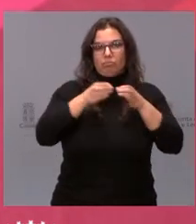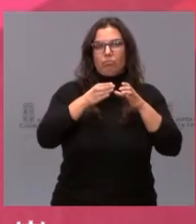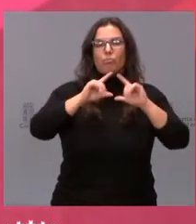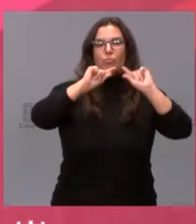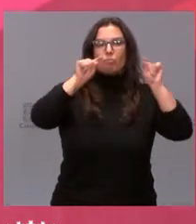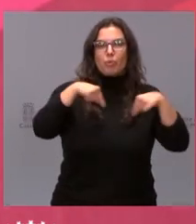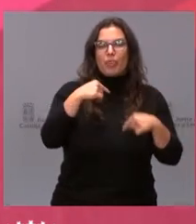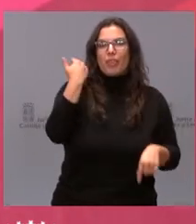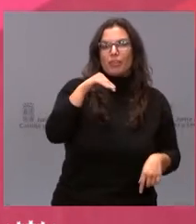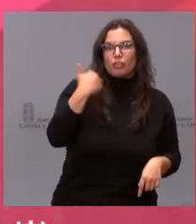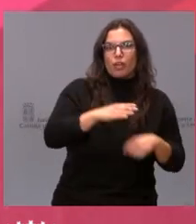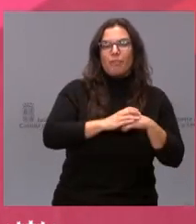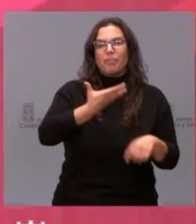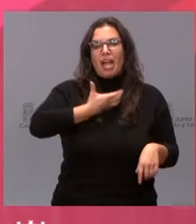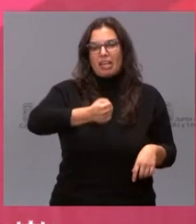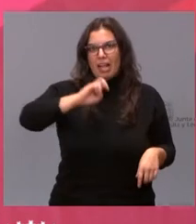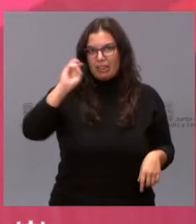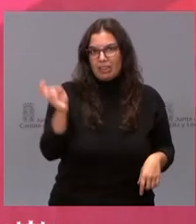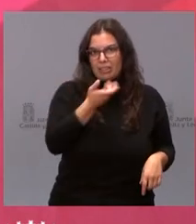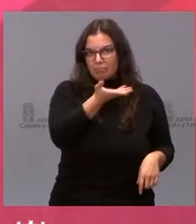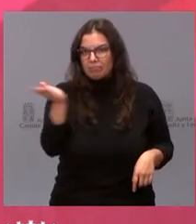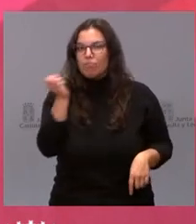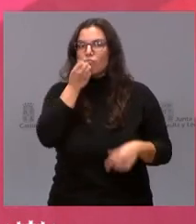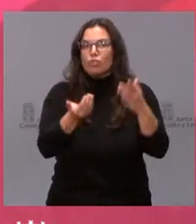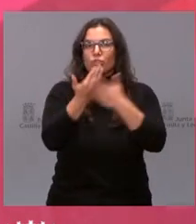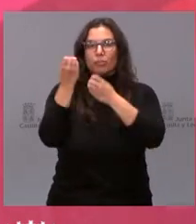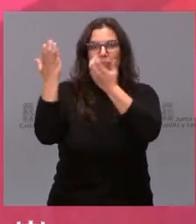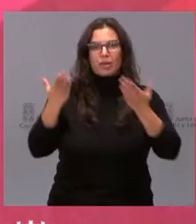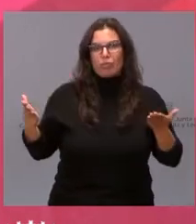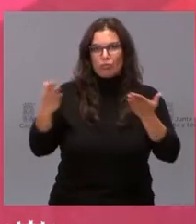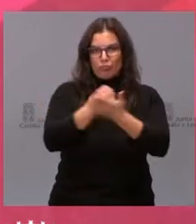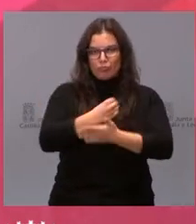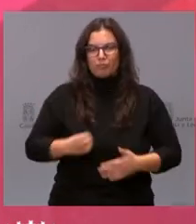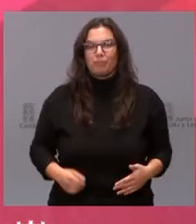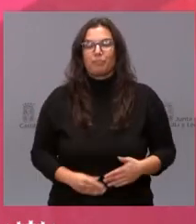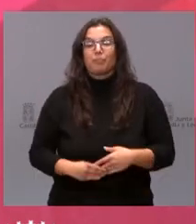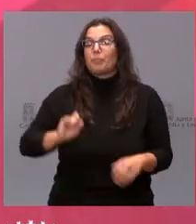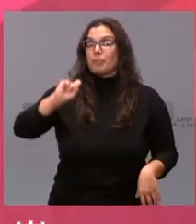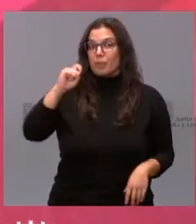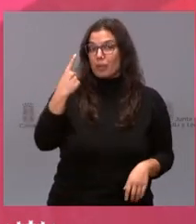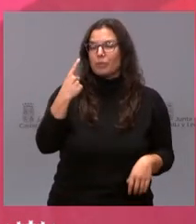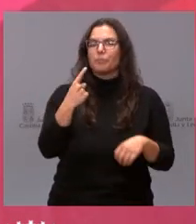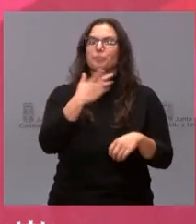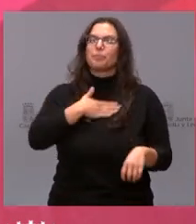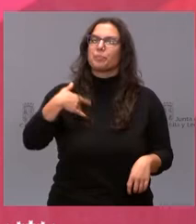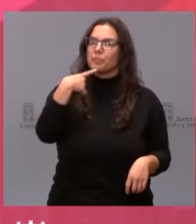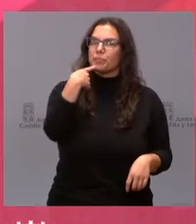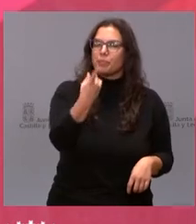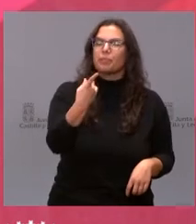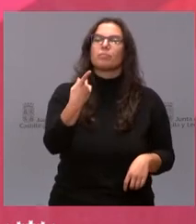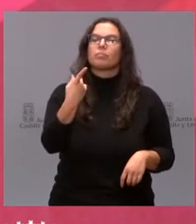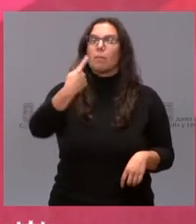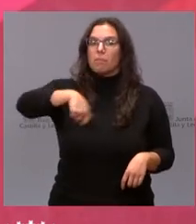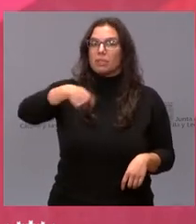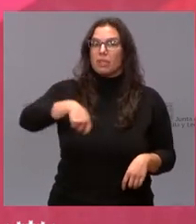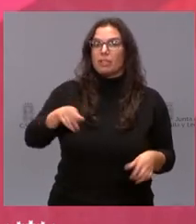alcaldes, buenos días y bienvenidos a todos. En primer lugar, quiero agradecer al presidente de la Junta